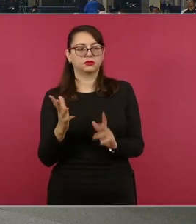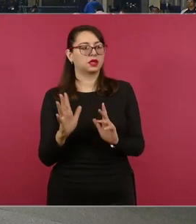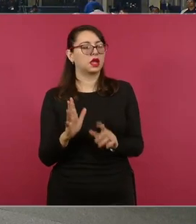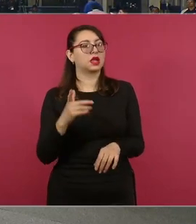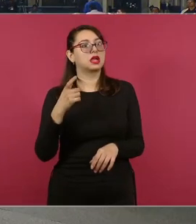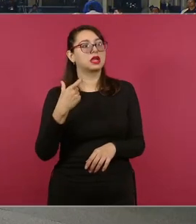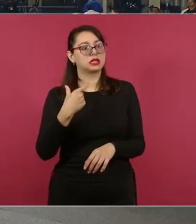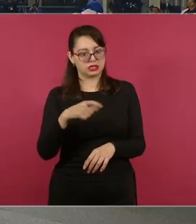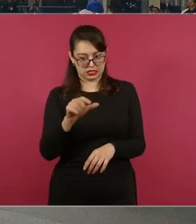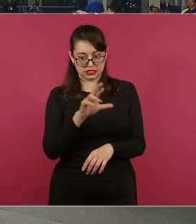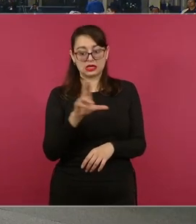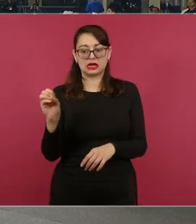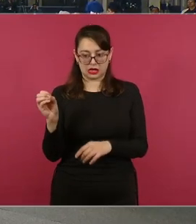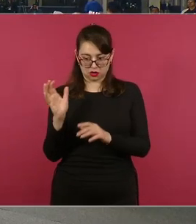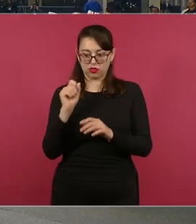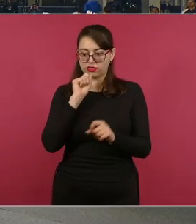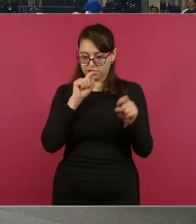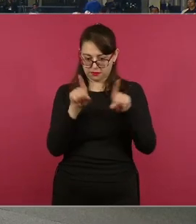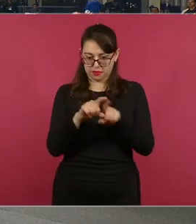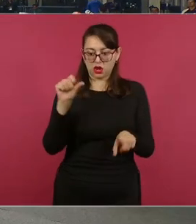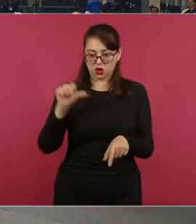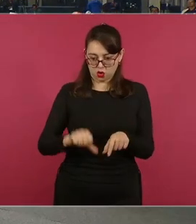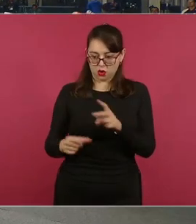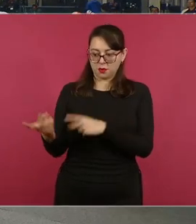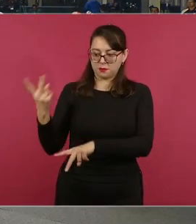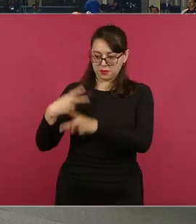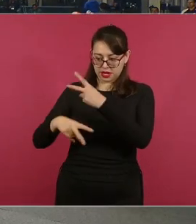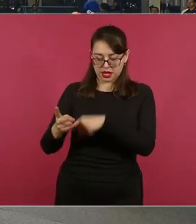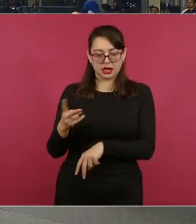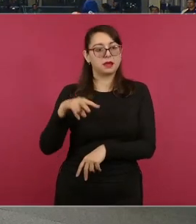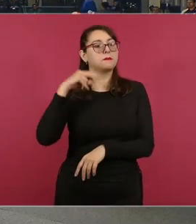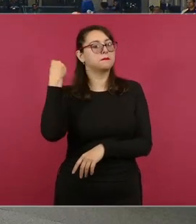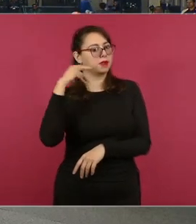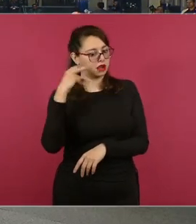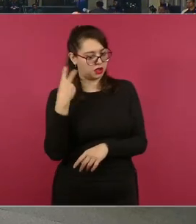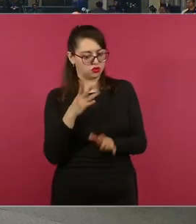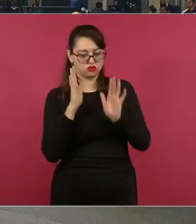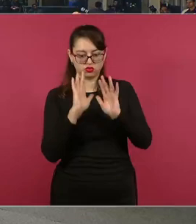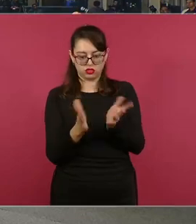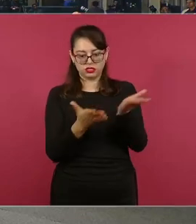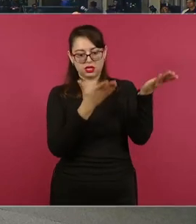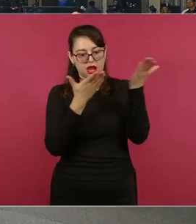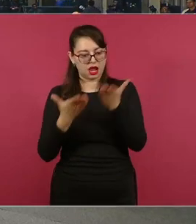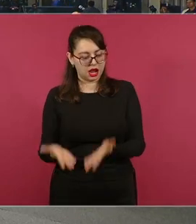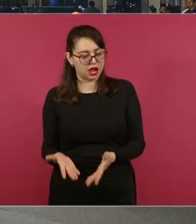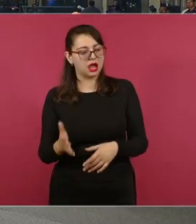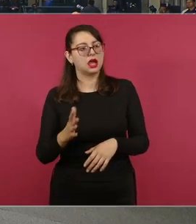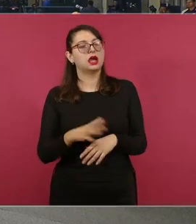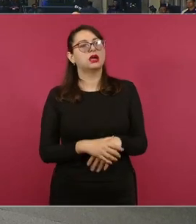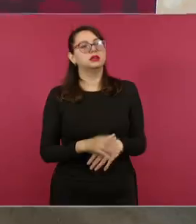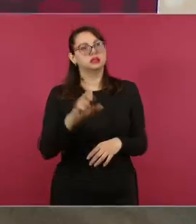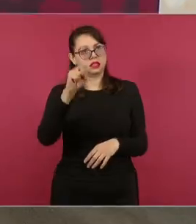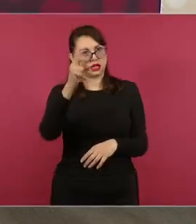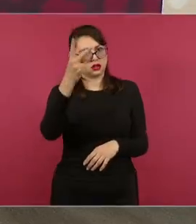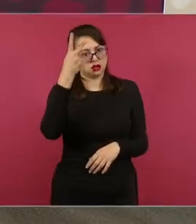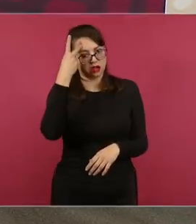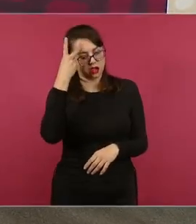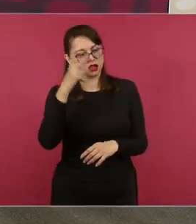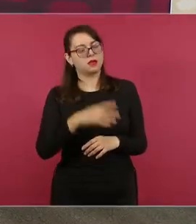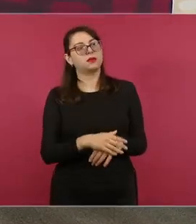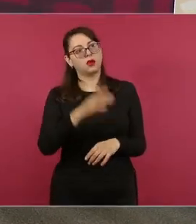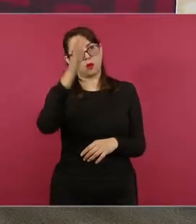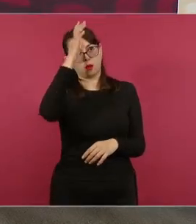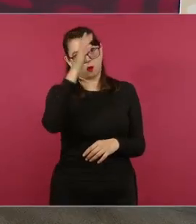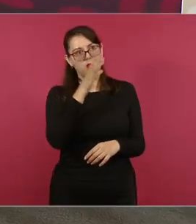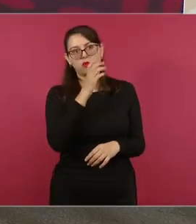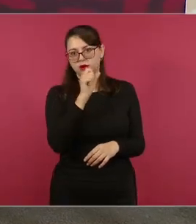Quintana Roo viene en camino, Veracruz también ya llegó, Aguascalientes, San Luis Potosí, Coahuila también,